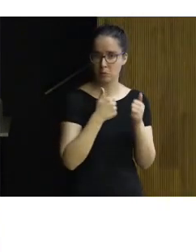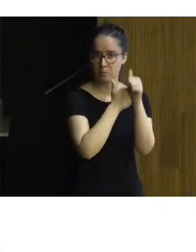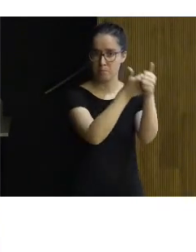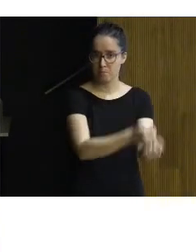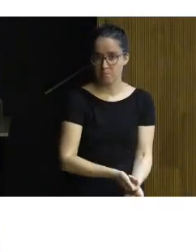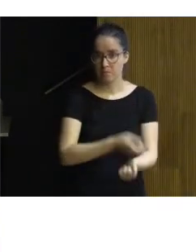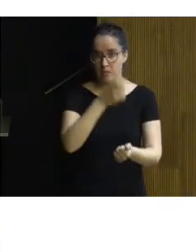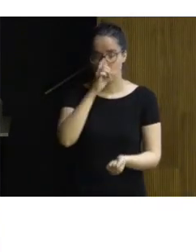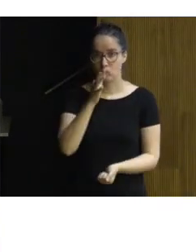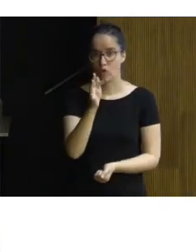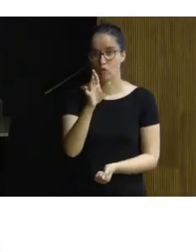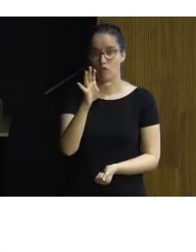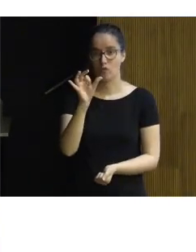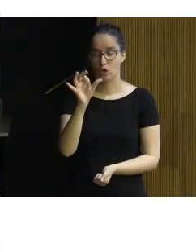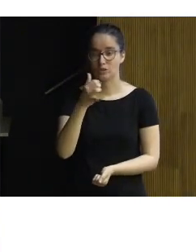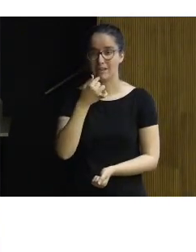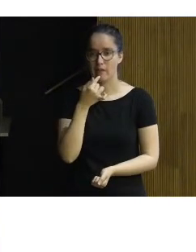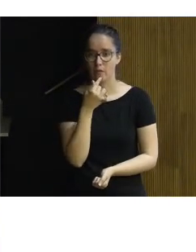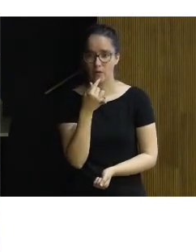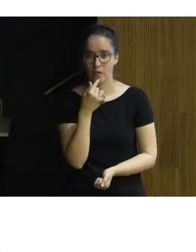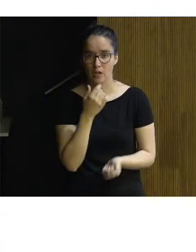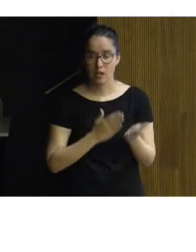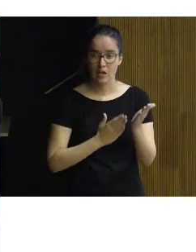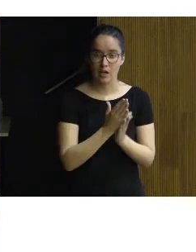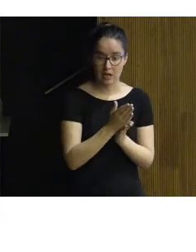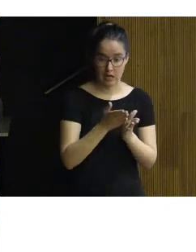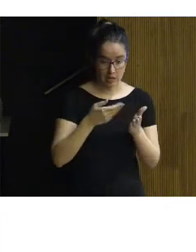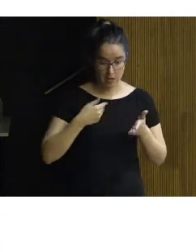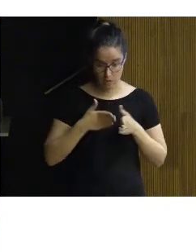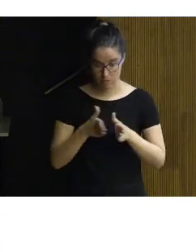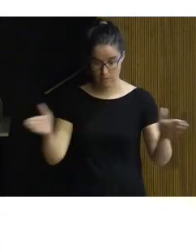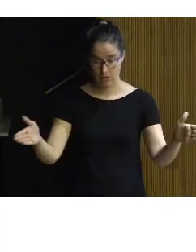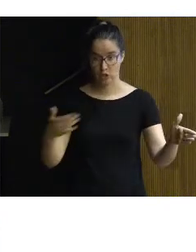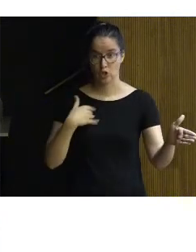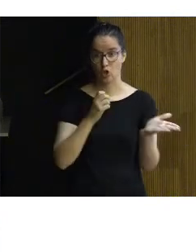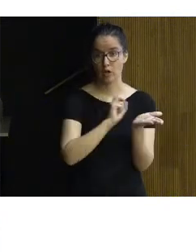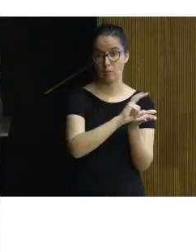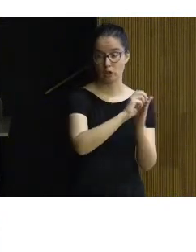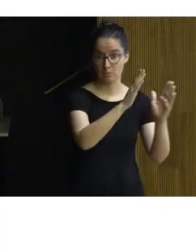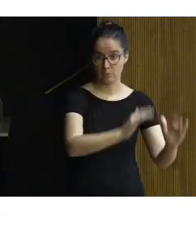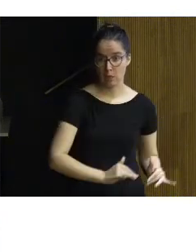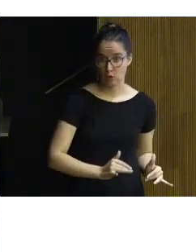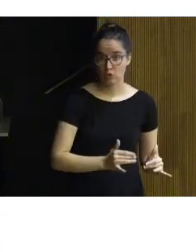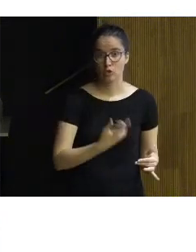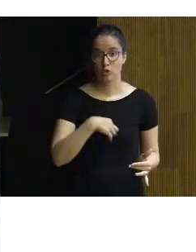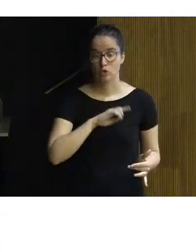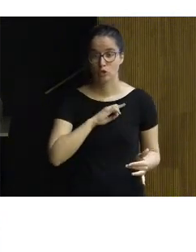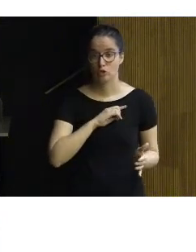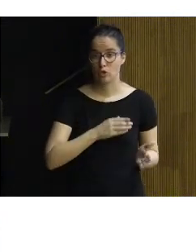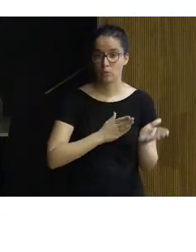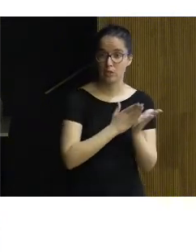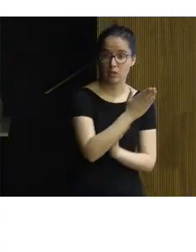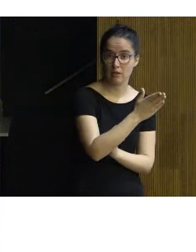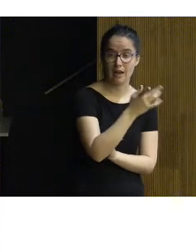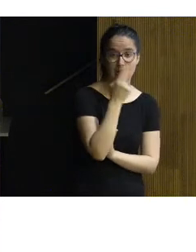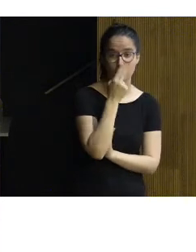recordando a Frost que dice cogí el camino se bifurca yo cogí el menos transitado en esta ocasión cogimos el menos transitado